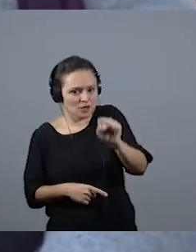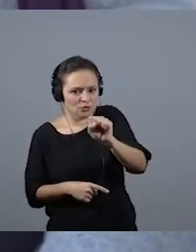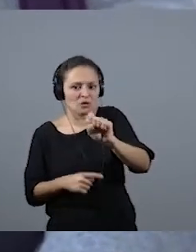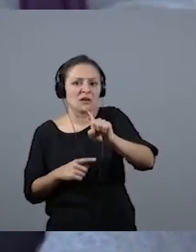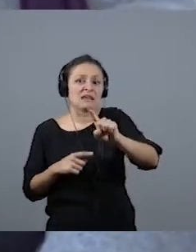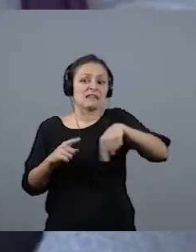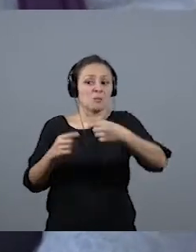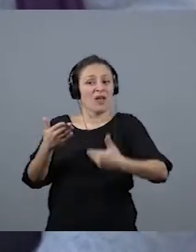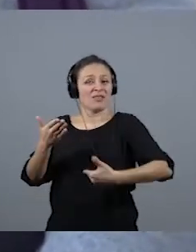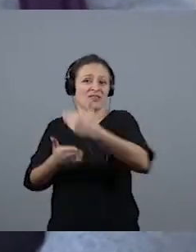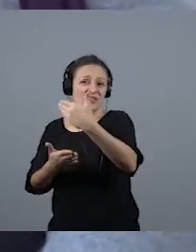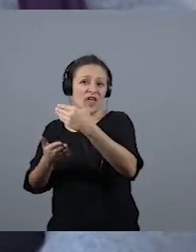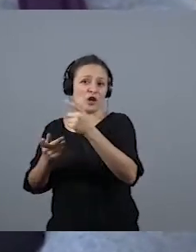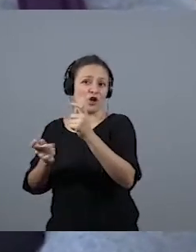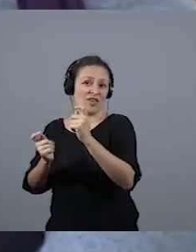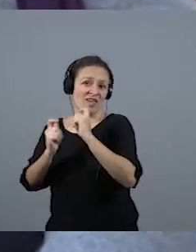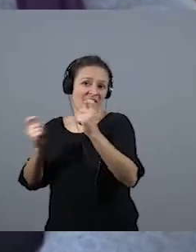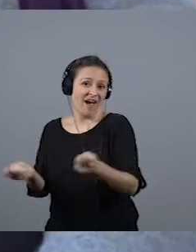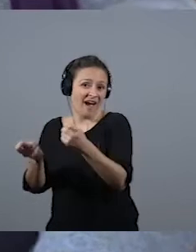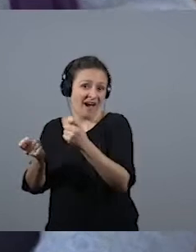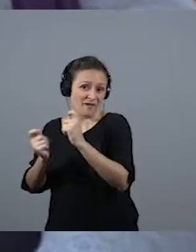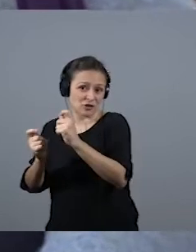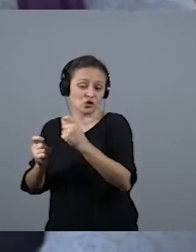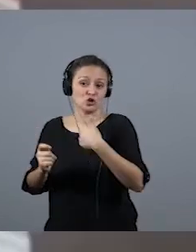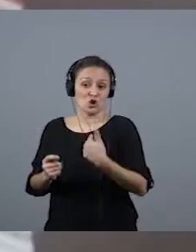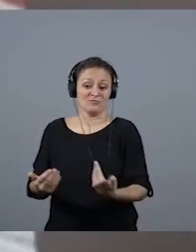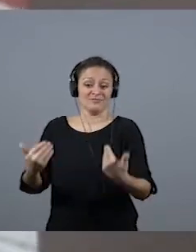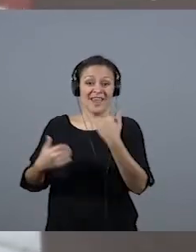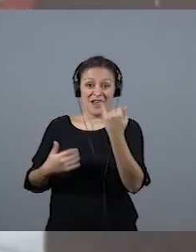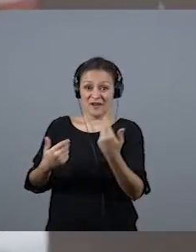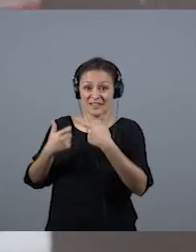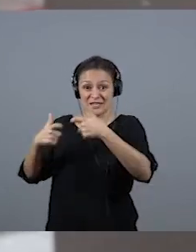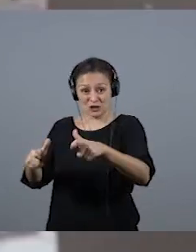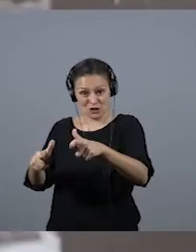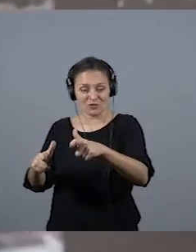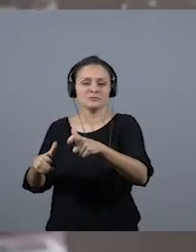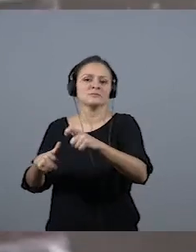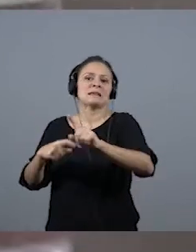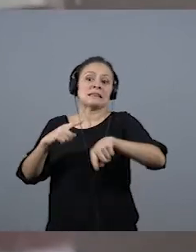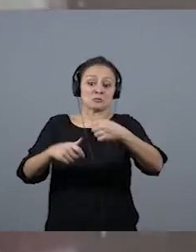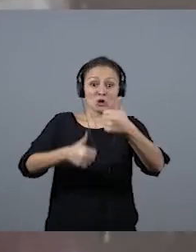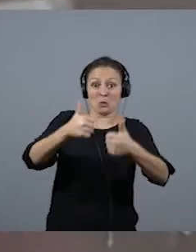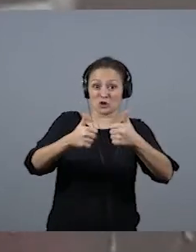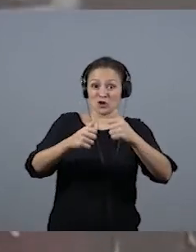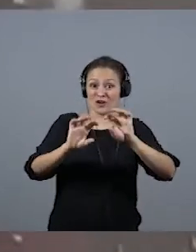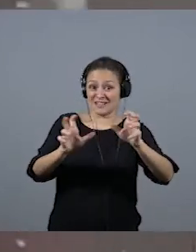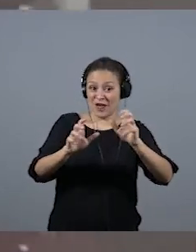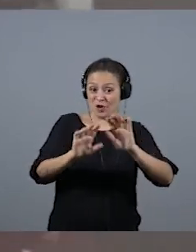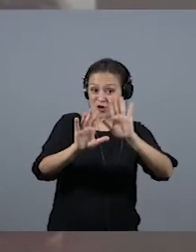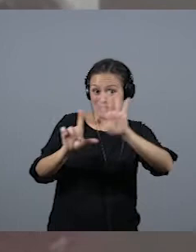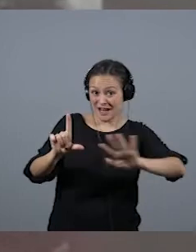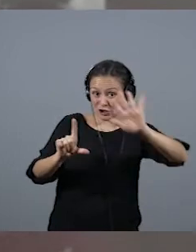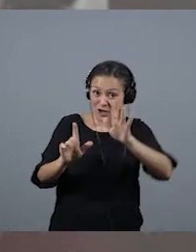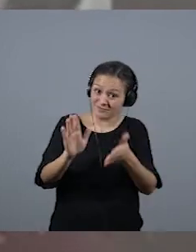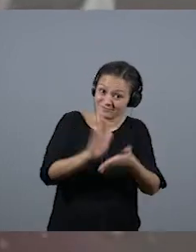Avisos, donde fui jefe de sesión y redactor jefe. Luego, por oposición, entré en Radio Nacional. En medio estuve 12 años de